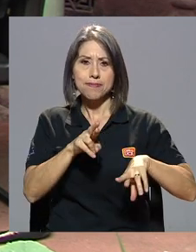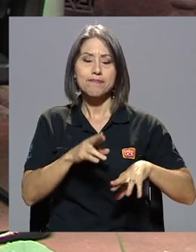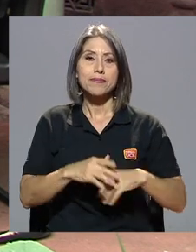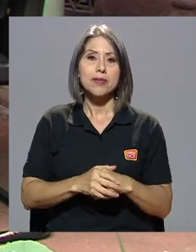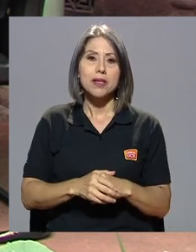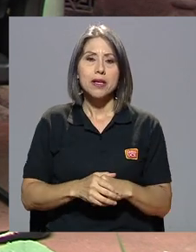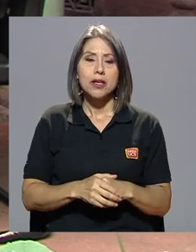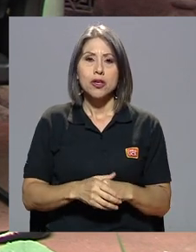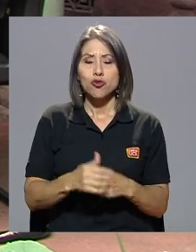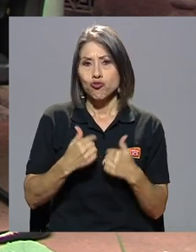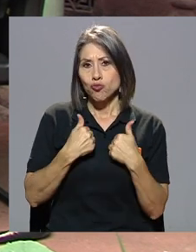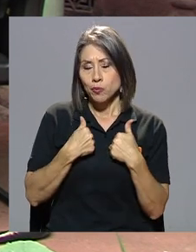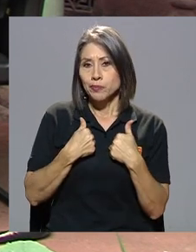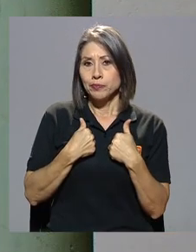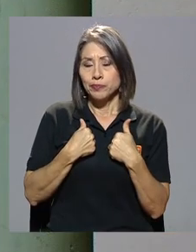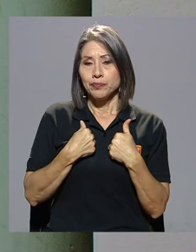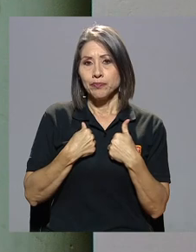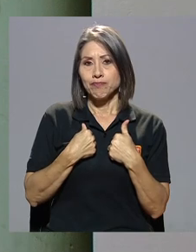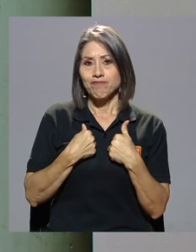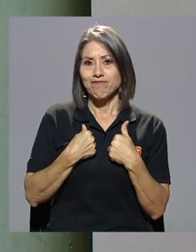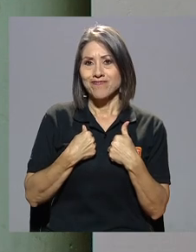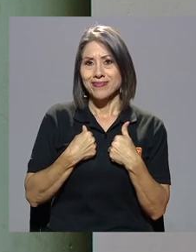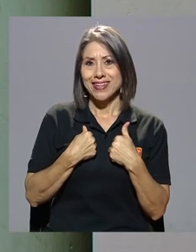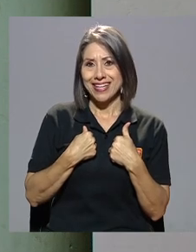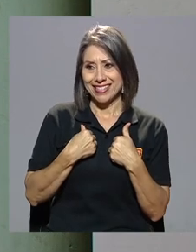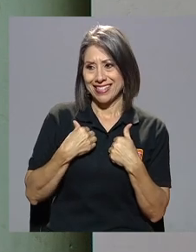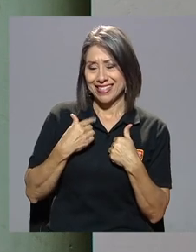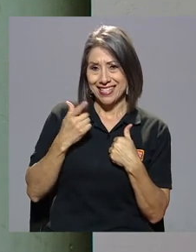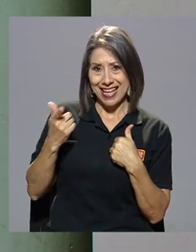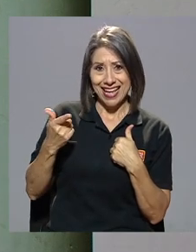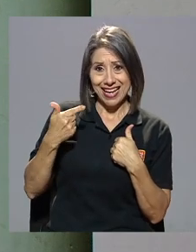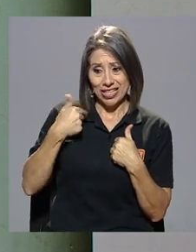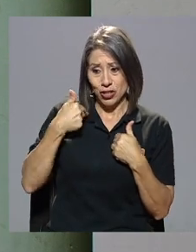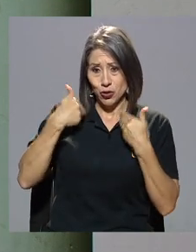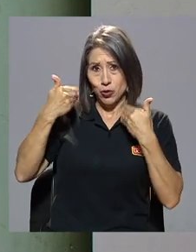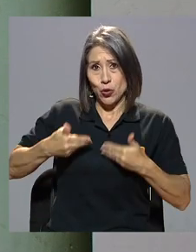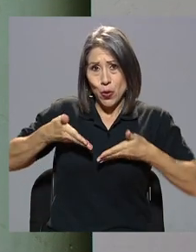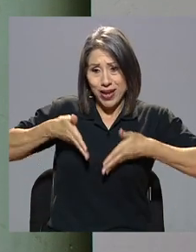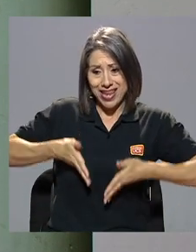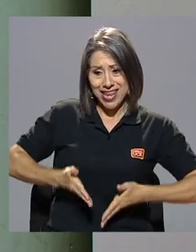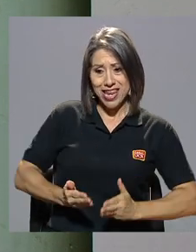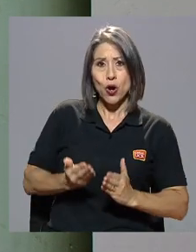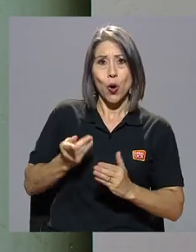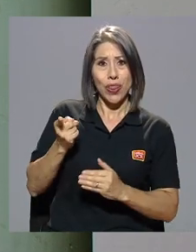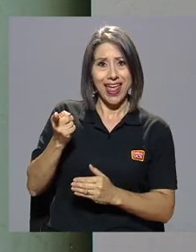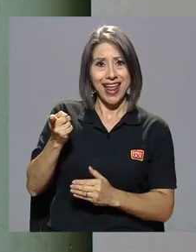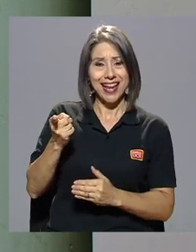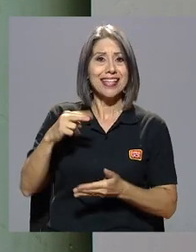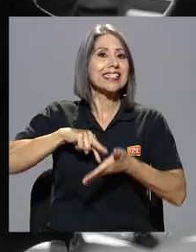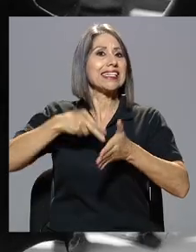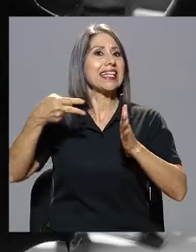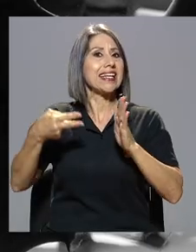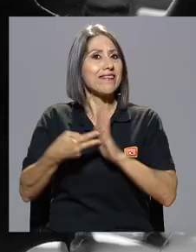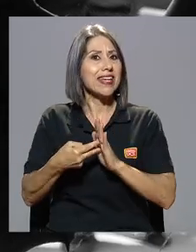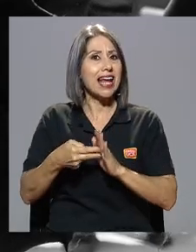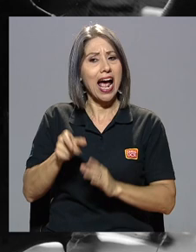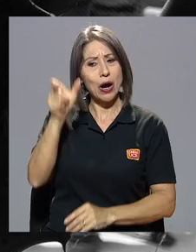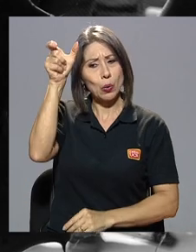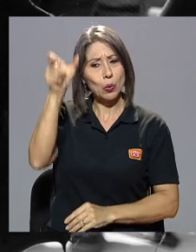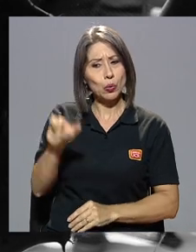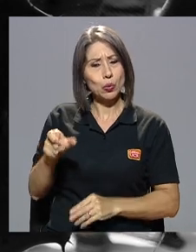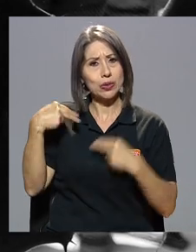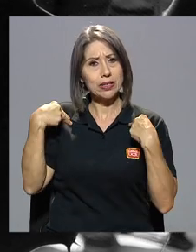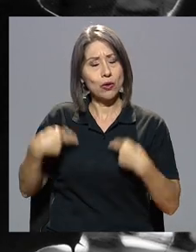Yo lo... Ser hijo de él significa haber tenido un ser humano